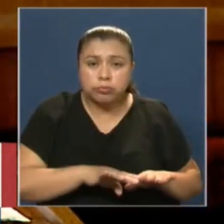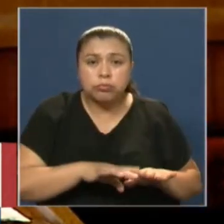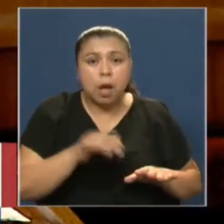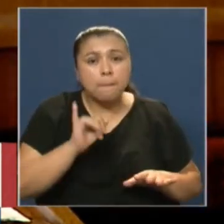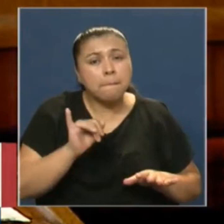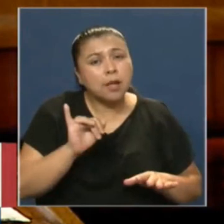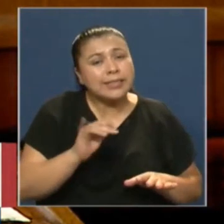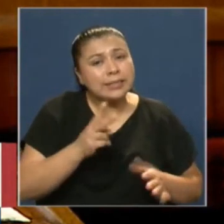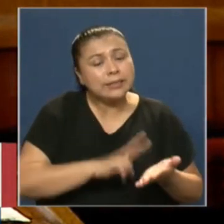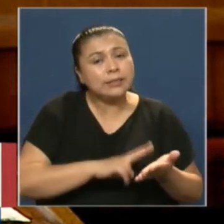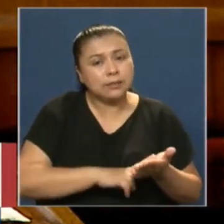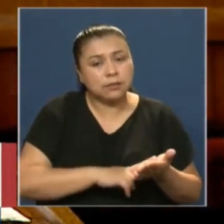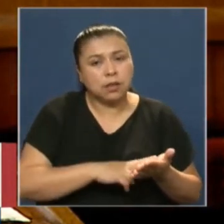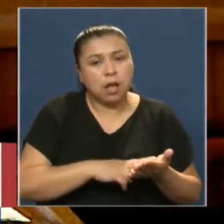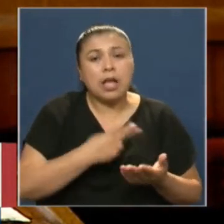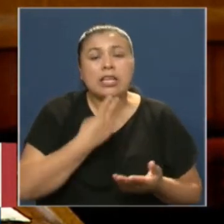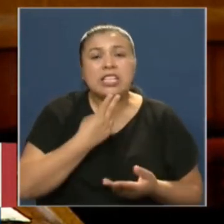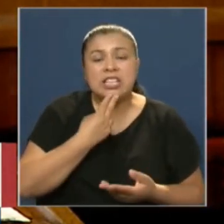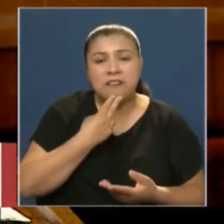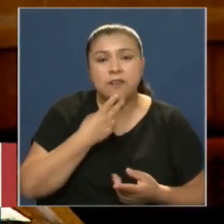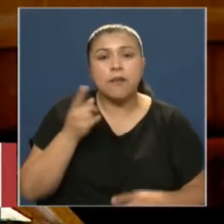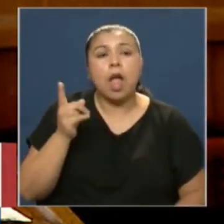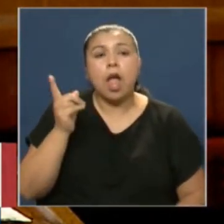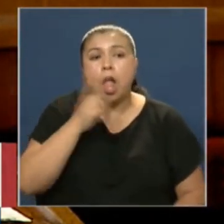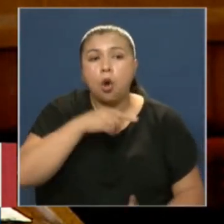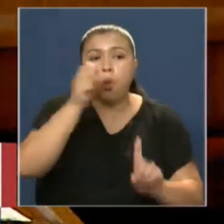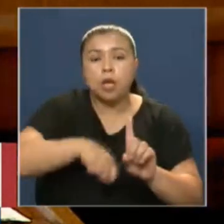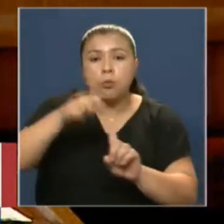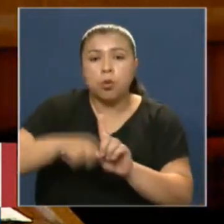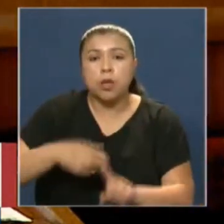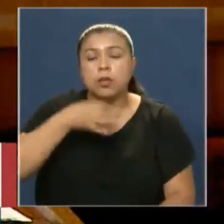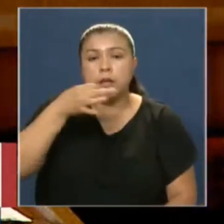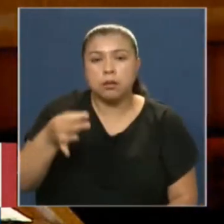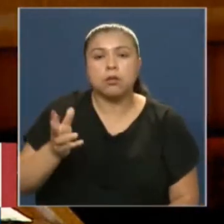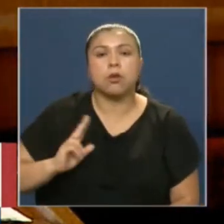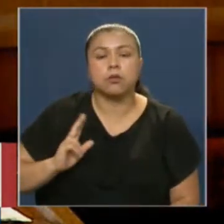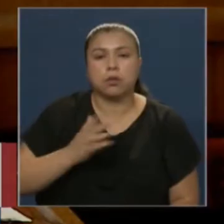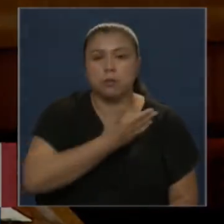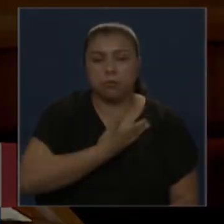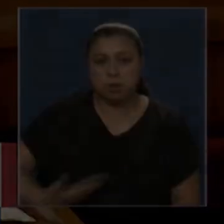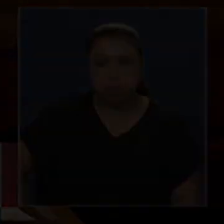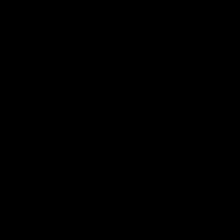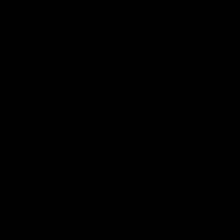realidad y los hechos que se han vivido en los últimos meses. Es dicho, señor Presidente, muchas gracias.